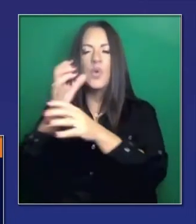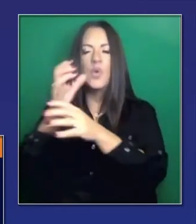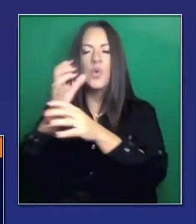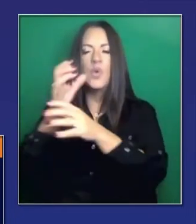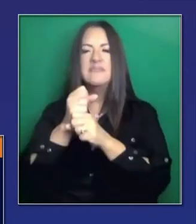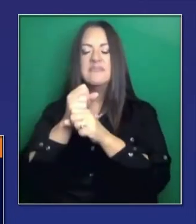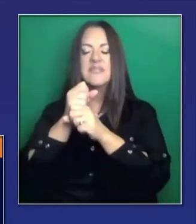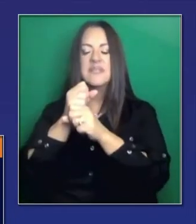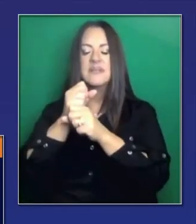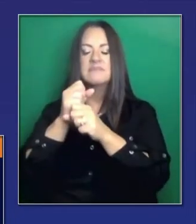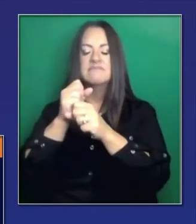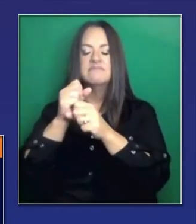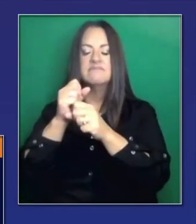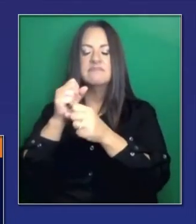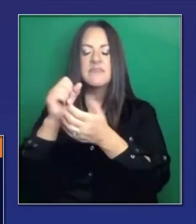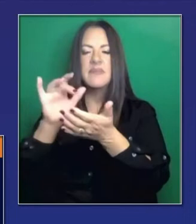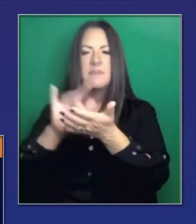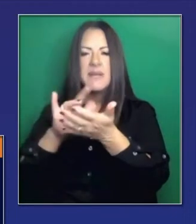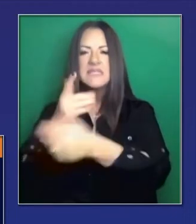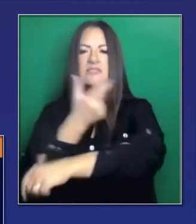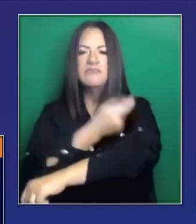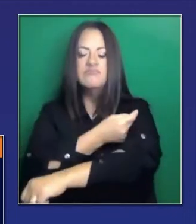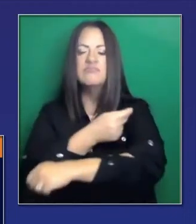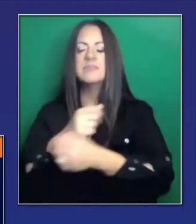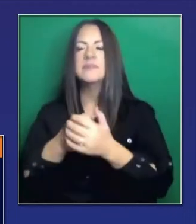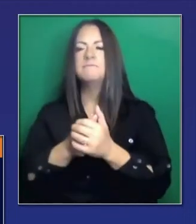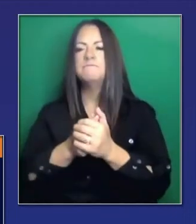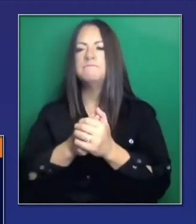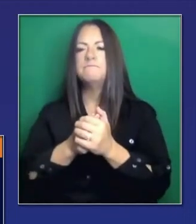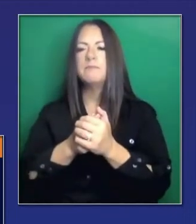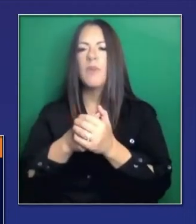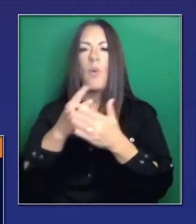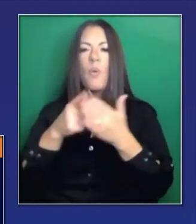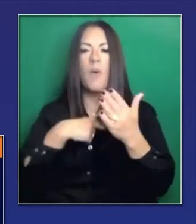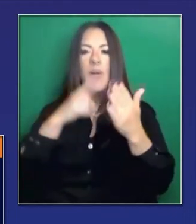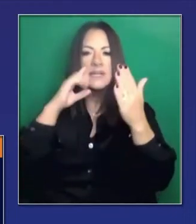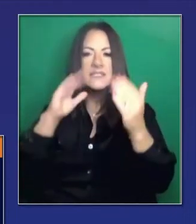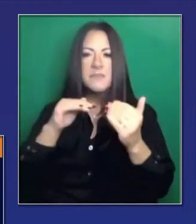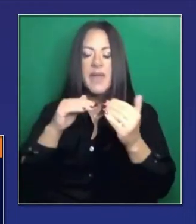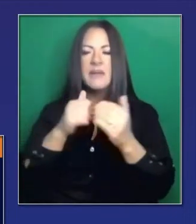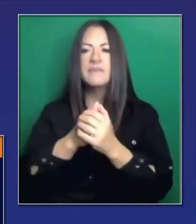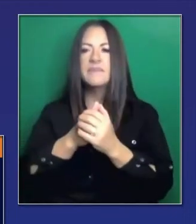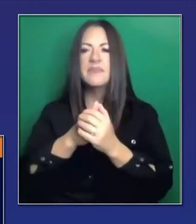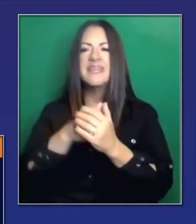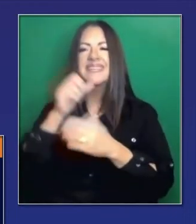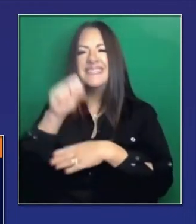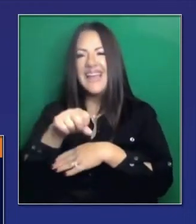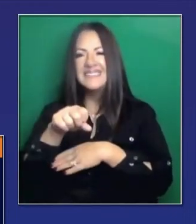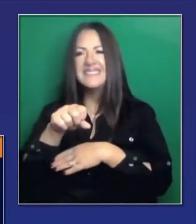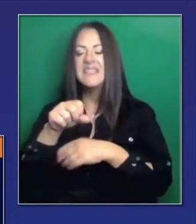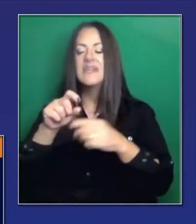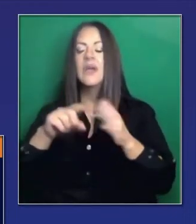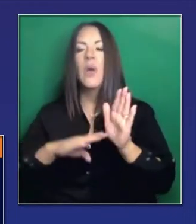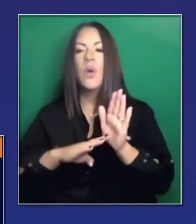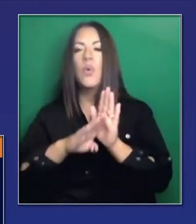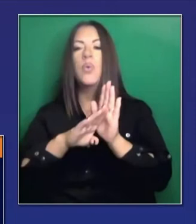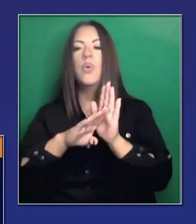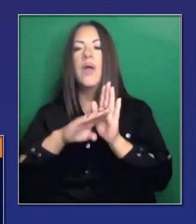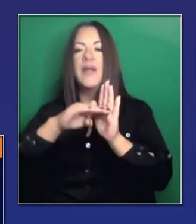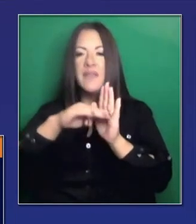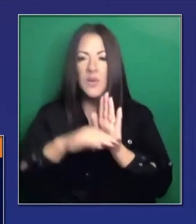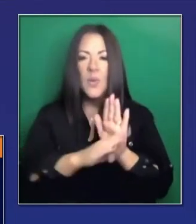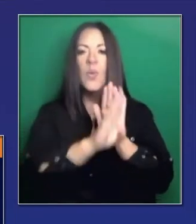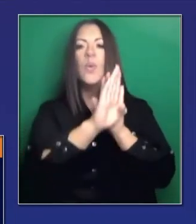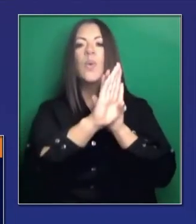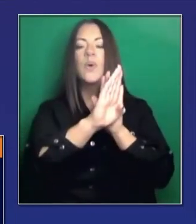estamos adentrándonos a lo que anticipamos, que será un repunte encima de un repunte, que va a poner mucha presión